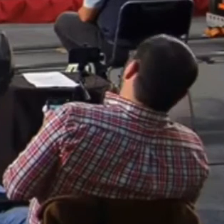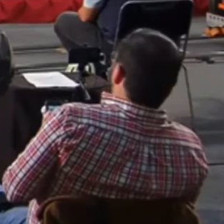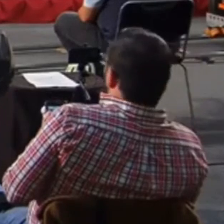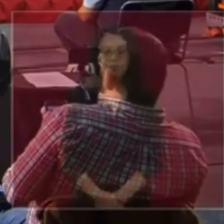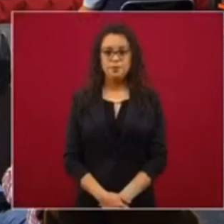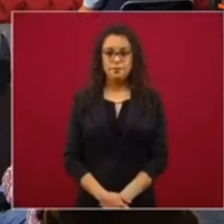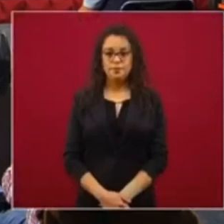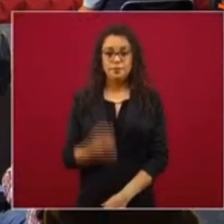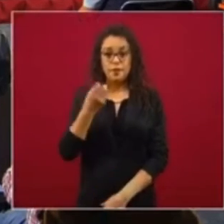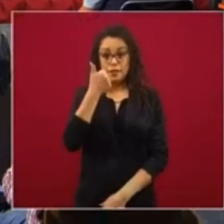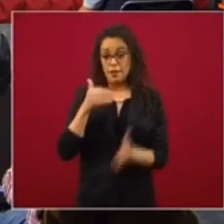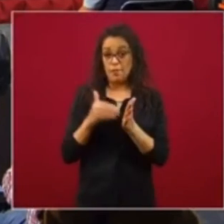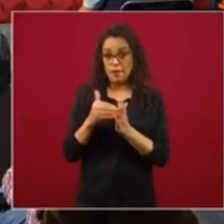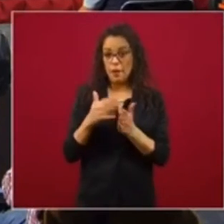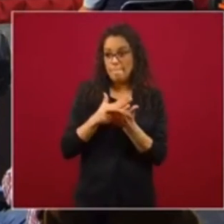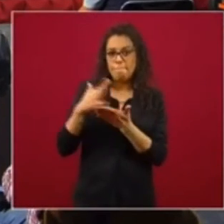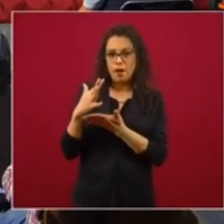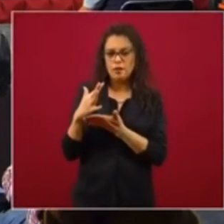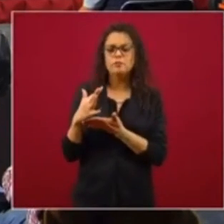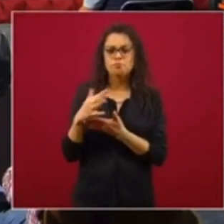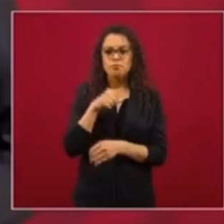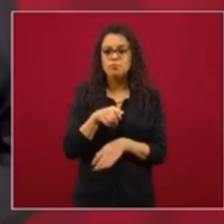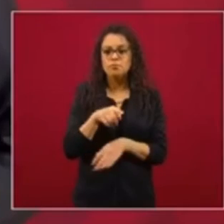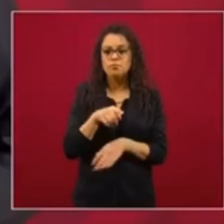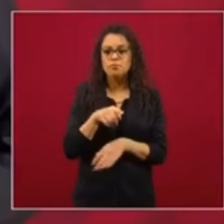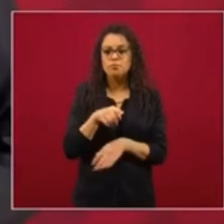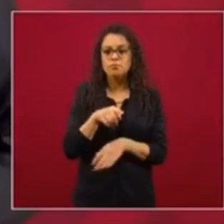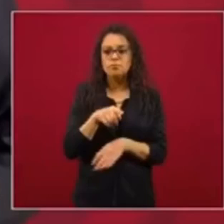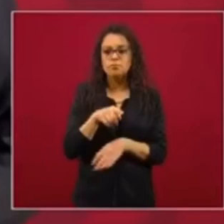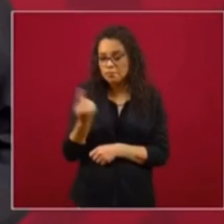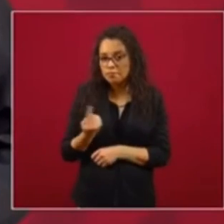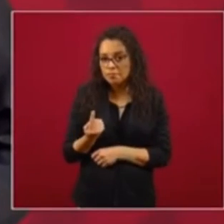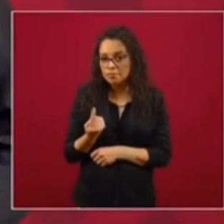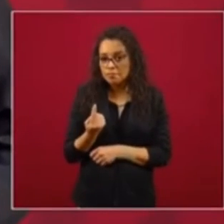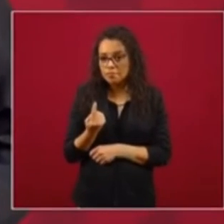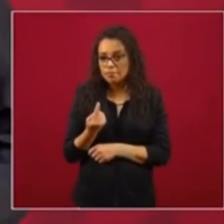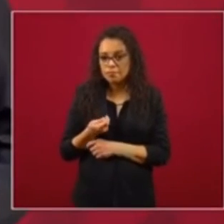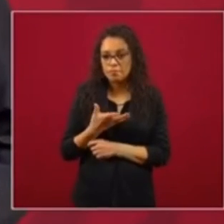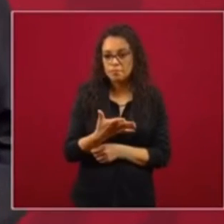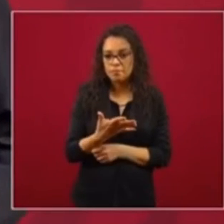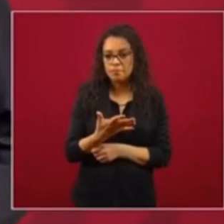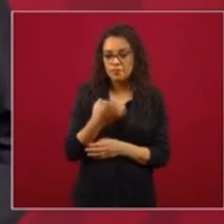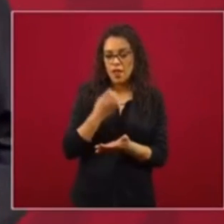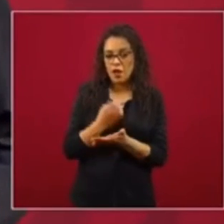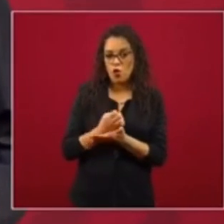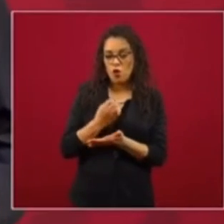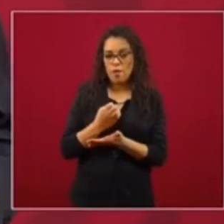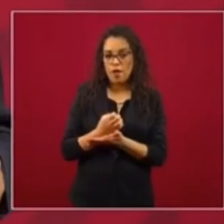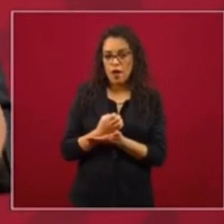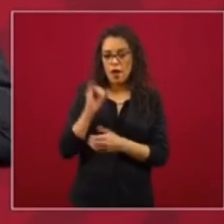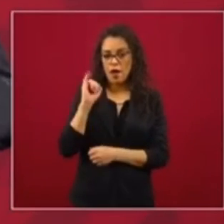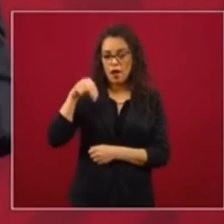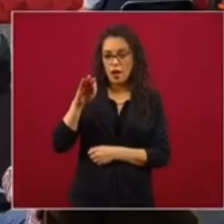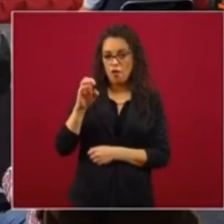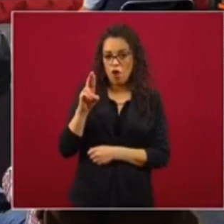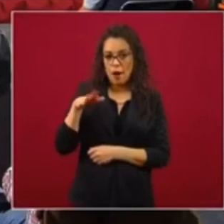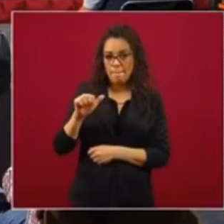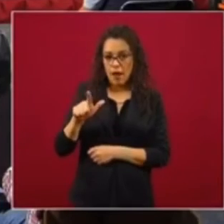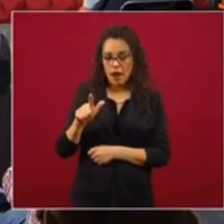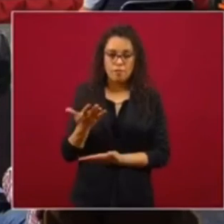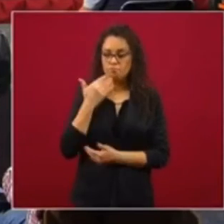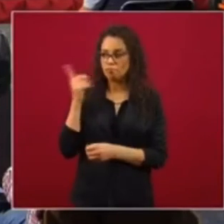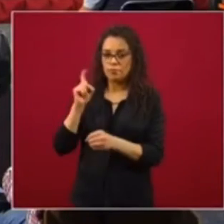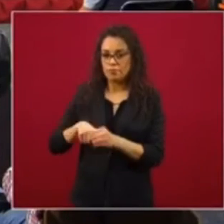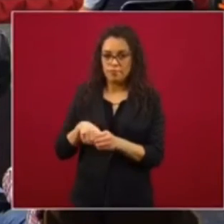se busca la vida en lo que se conoce como la economía informal. Entonces, del millón de